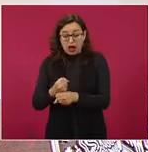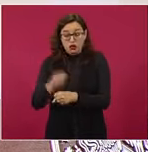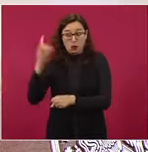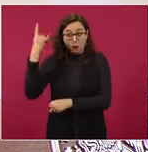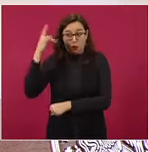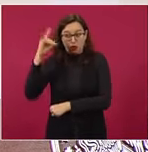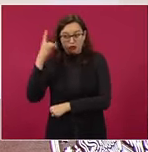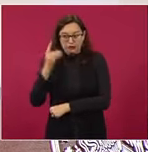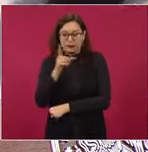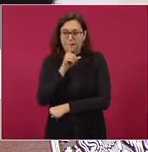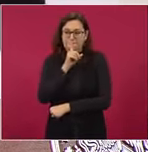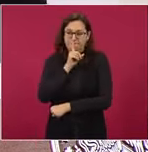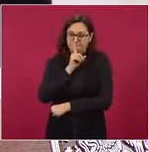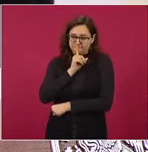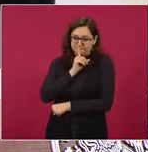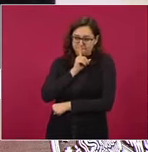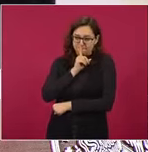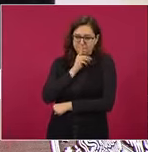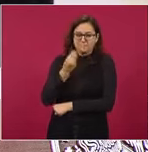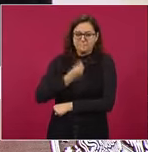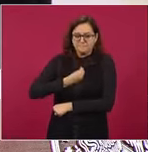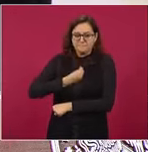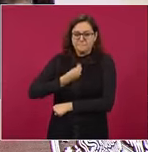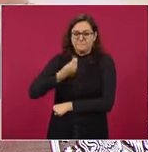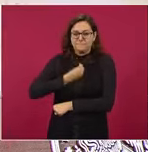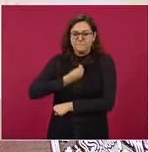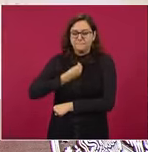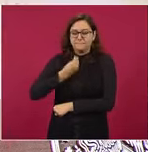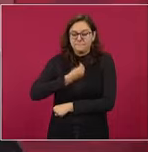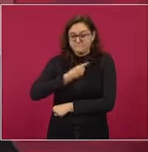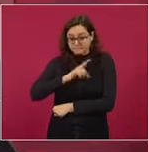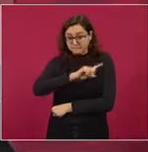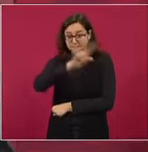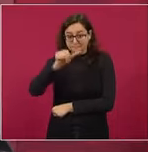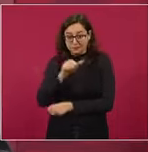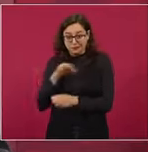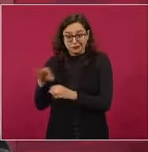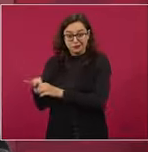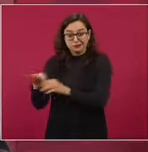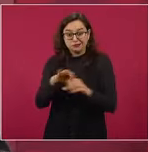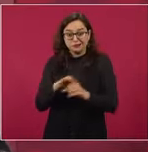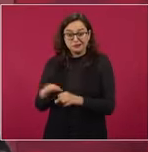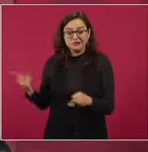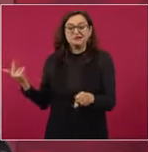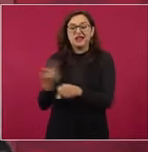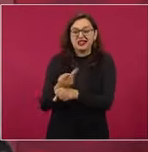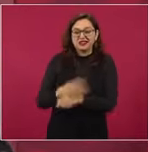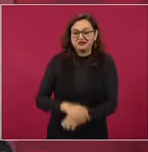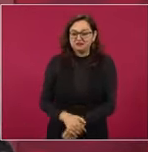Y en la elección de nuevo triunfa el movimiento popular.